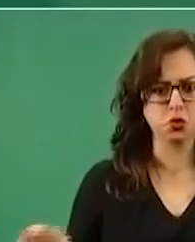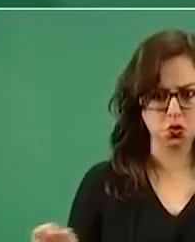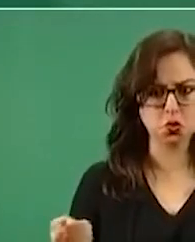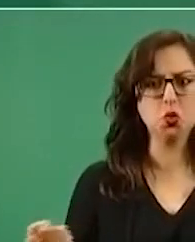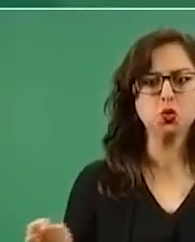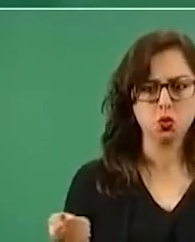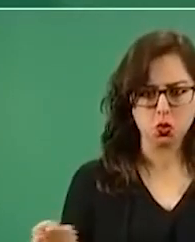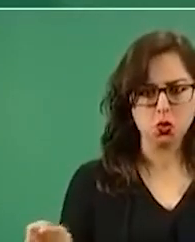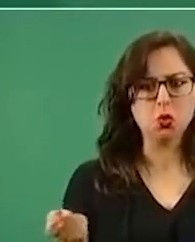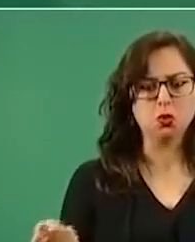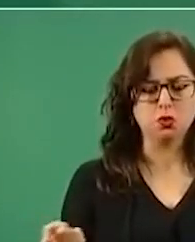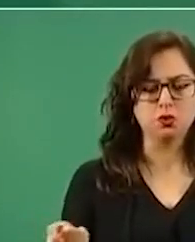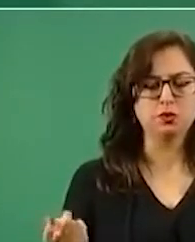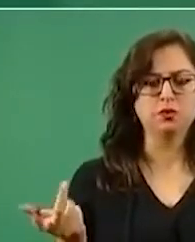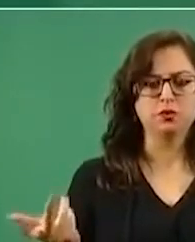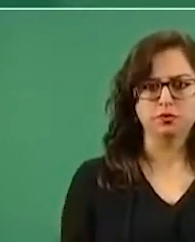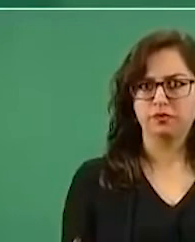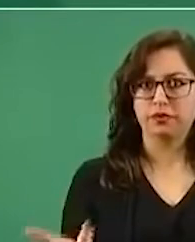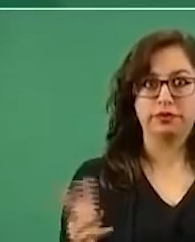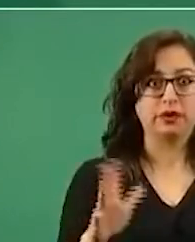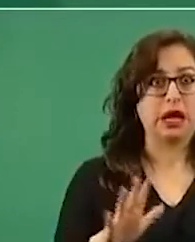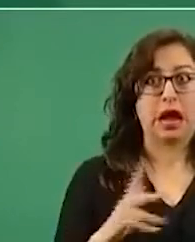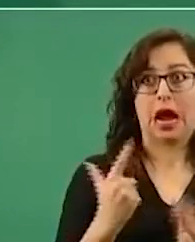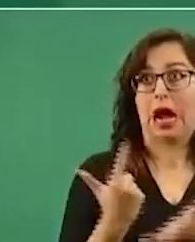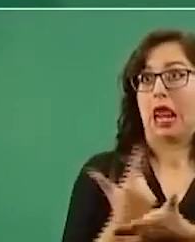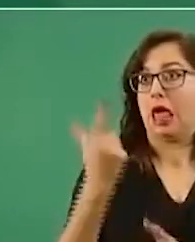macroeconómicos.